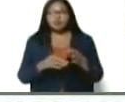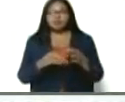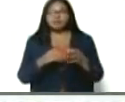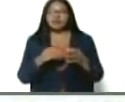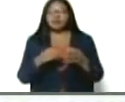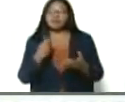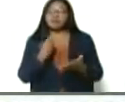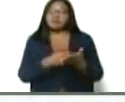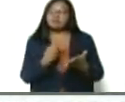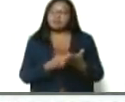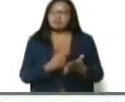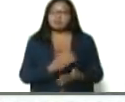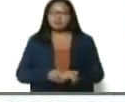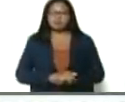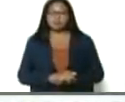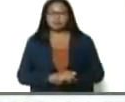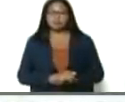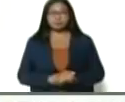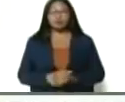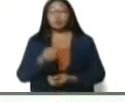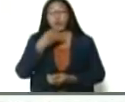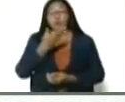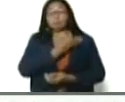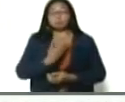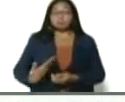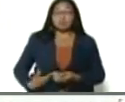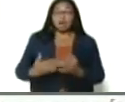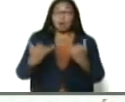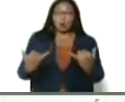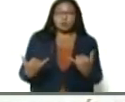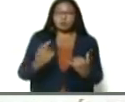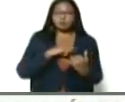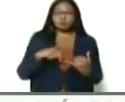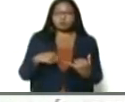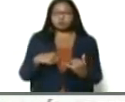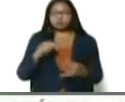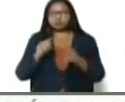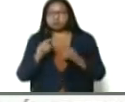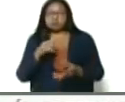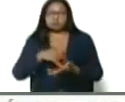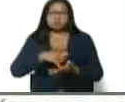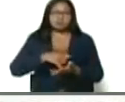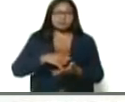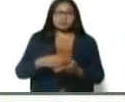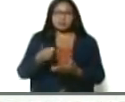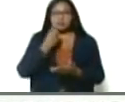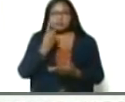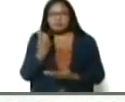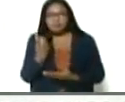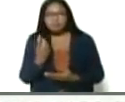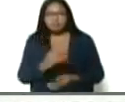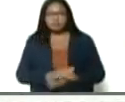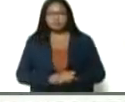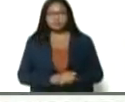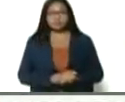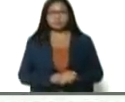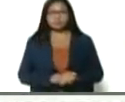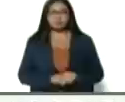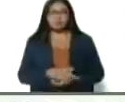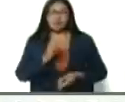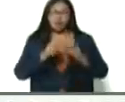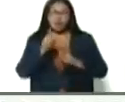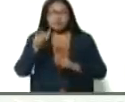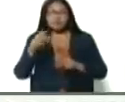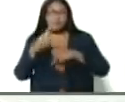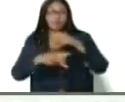todo. Bueno, presidente, uno de los flancos débiles que hemos tenido en el sector agroalimentario y en casi todo el